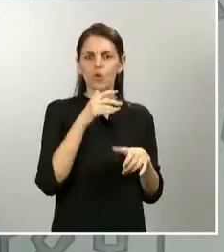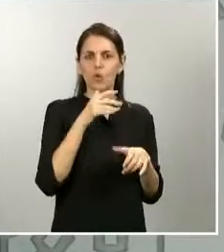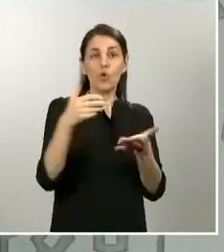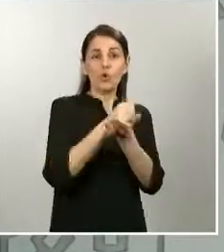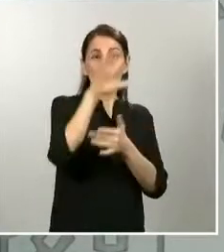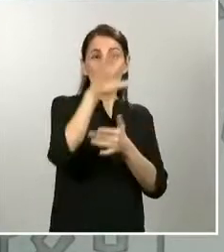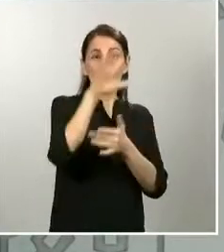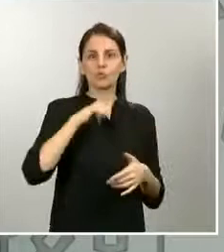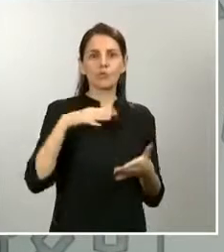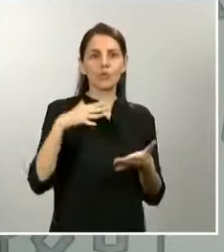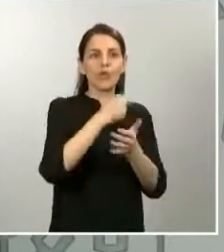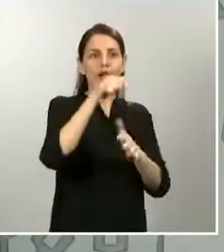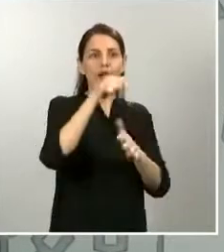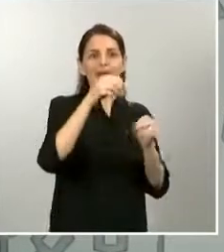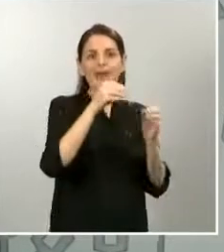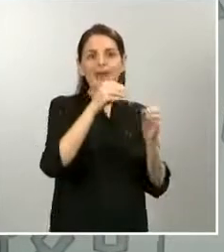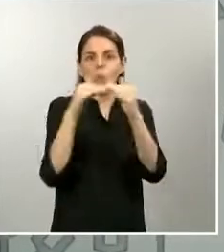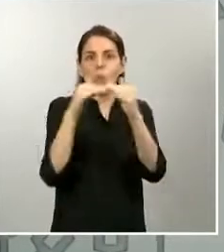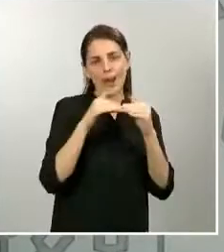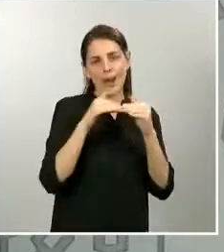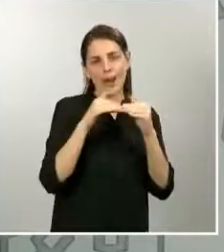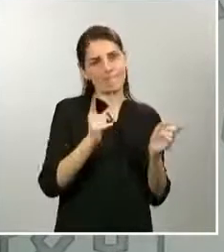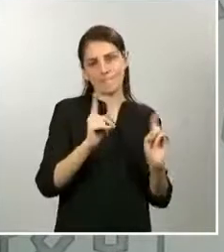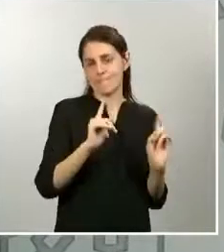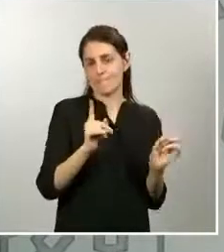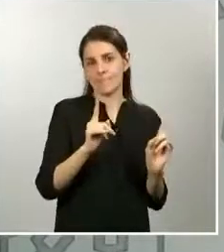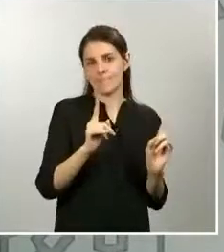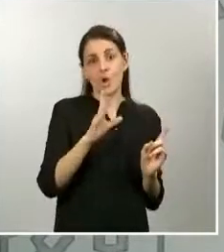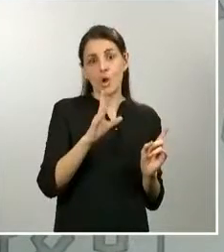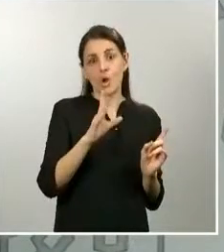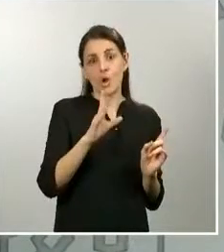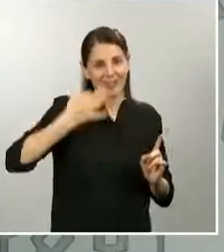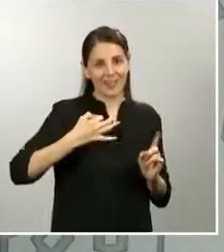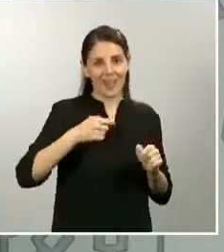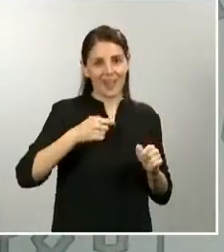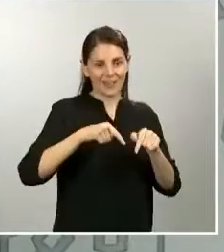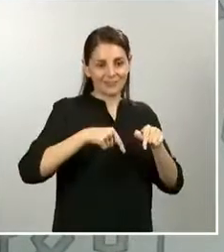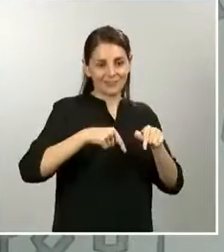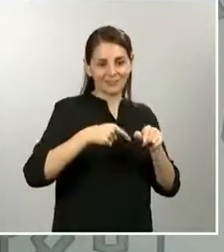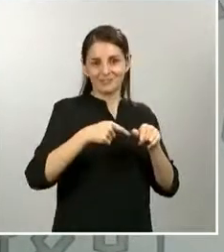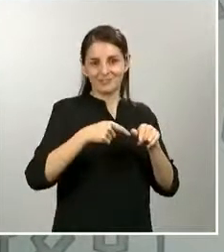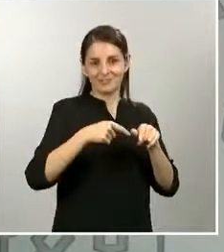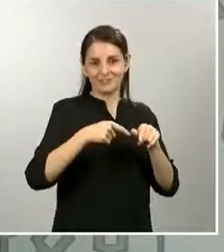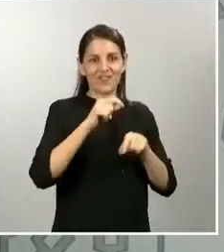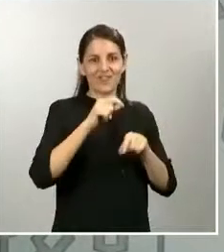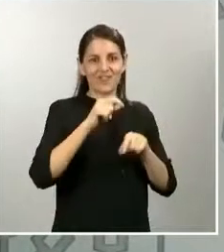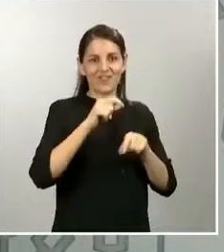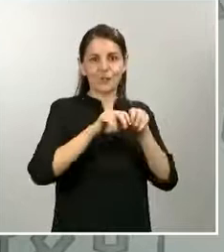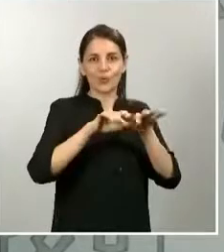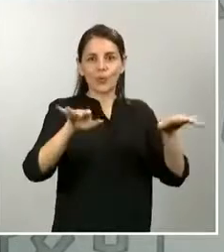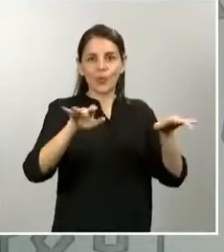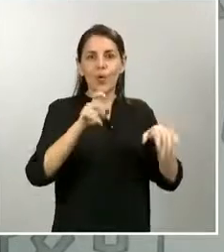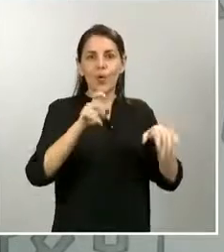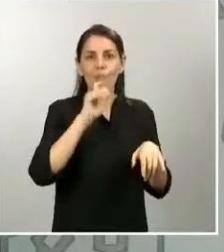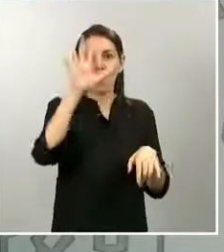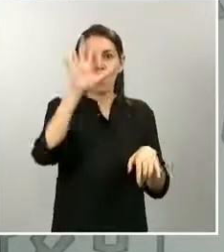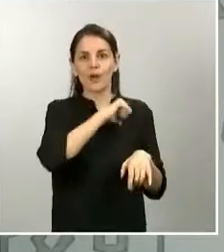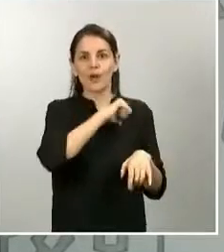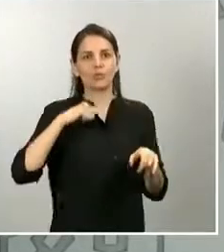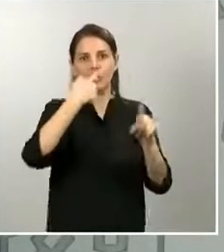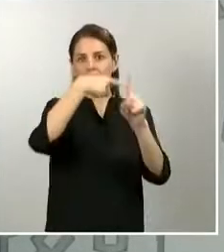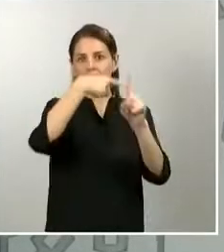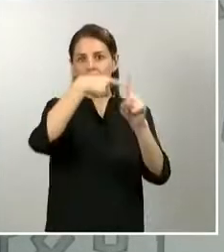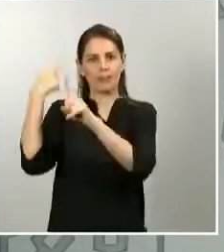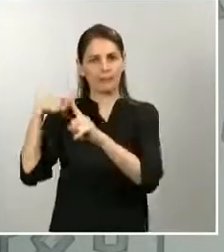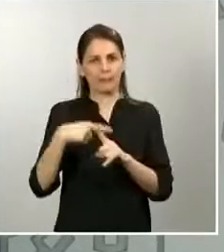porque no es exactamente igual la circulación que ha habido del virus en todas las comunidades autónomas, ni el momento en el que empezaron a aumentar los